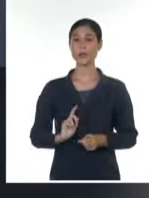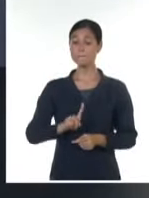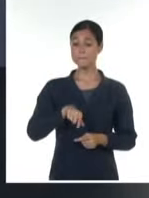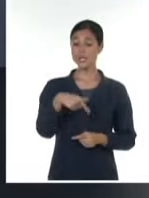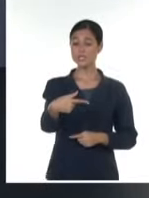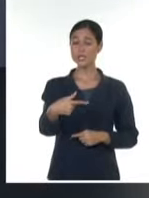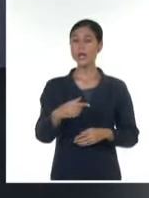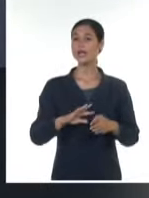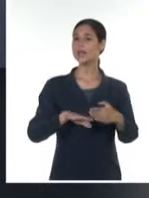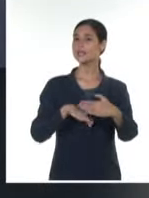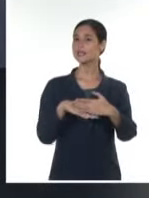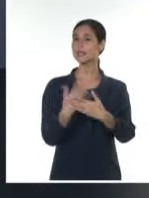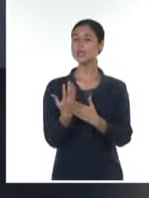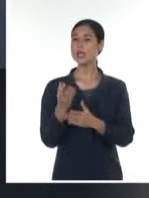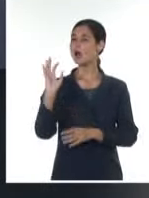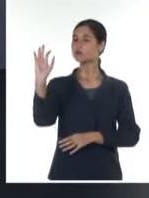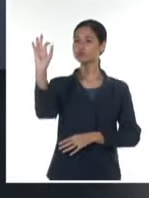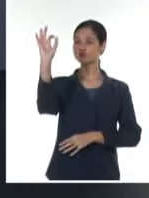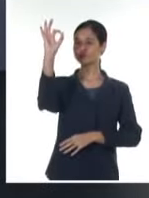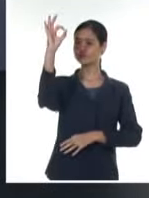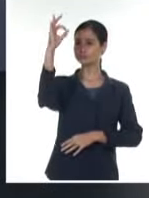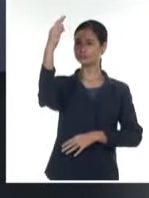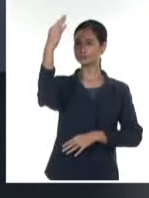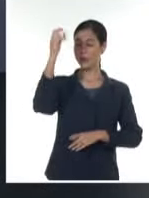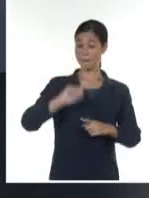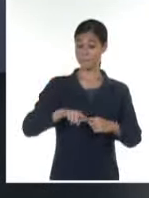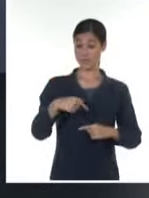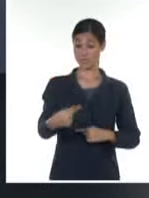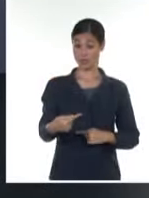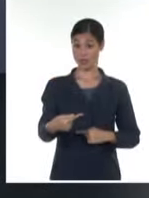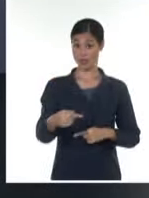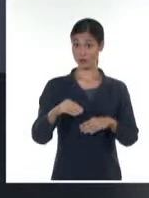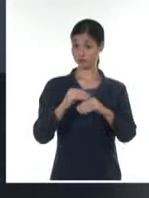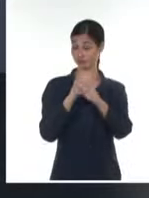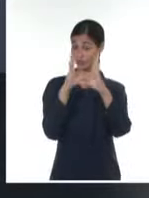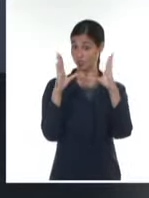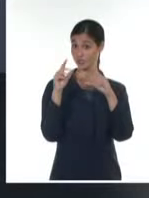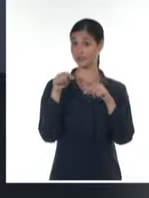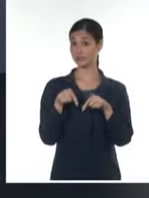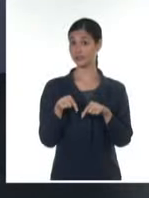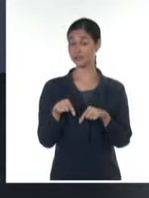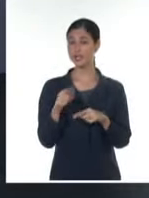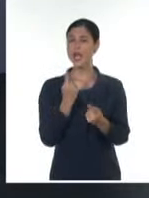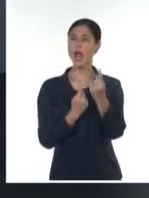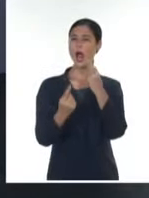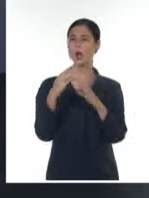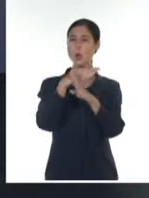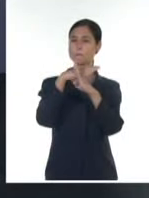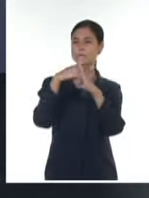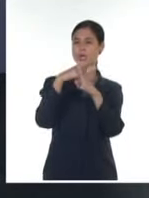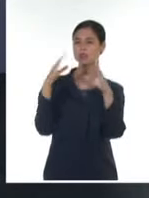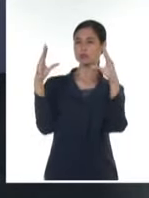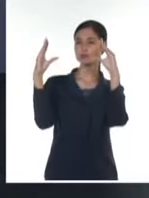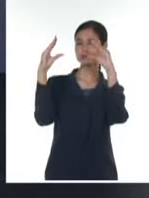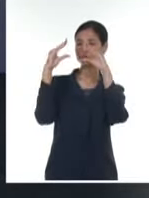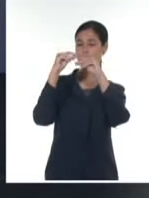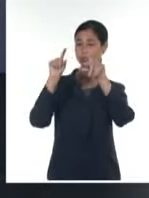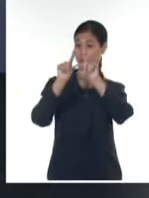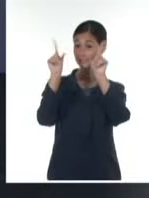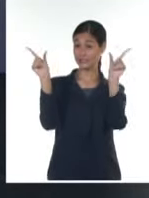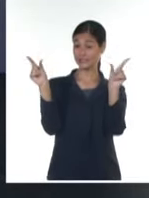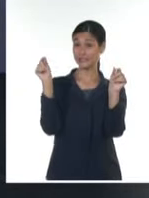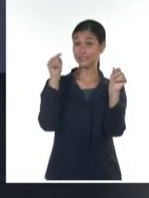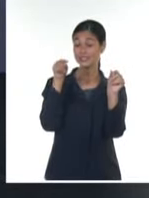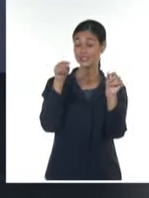con mucho sol por la mañana, tan solo algún cielo parcialmente nublado ya hacia el mediodía, la tarde cielo parcialmente nublado,